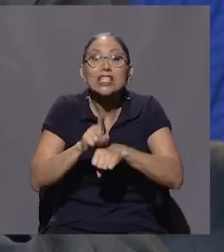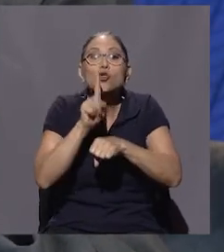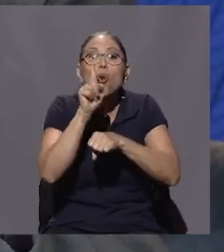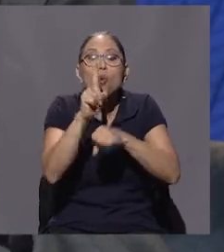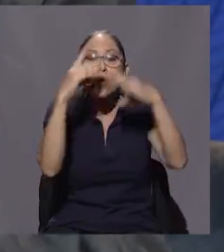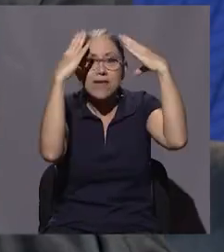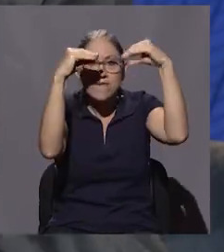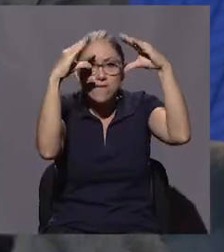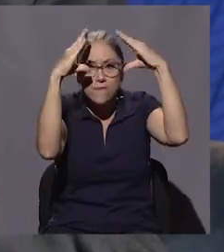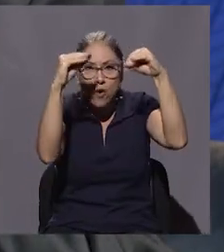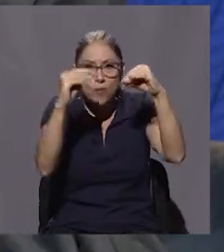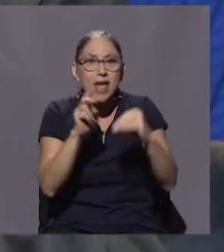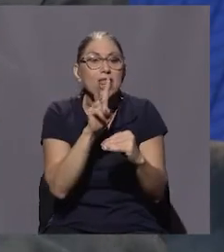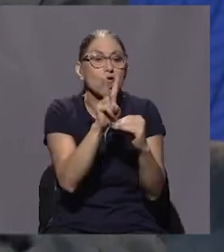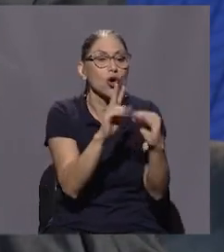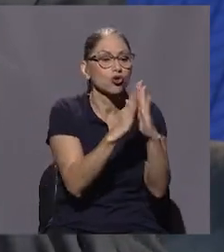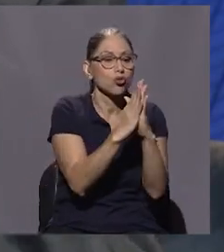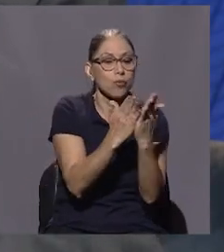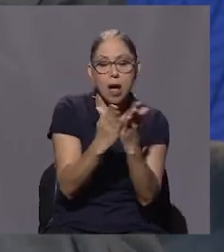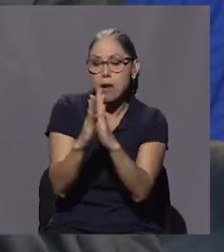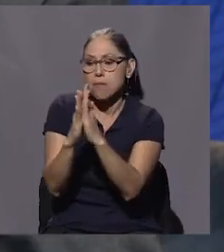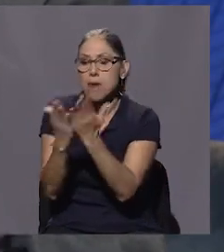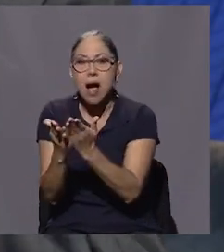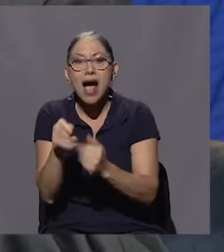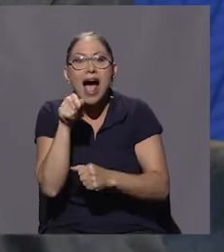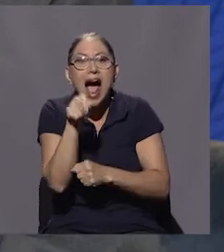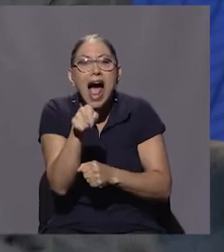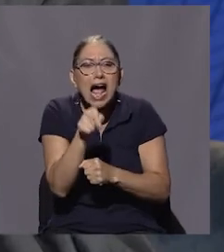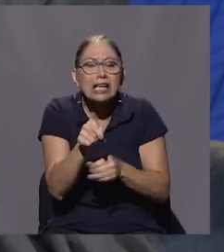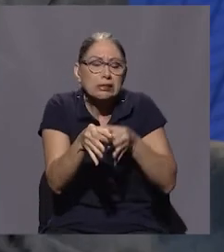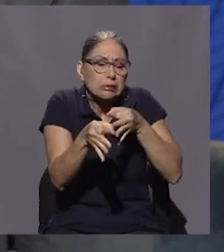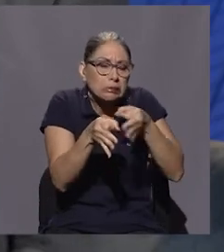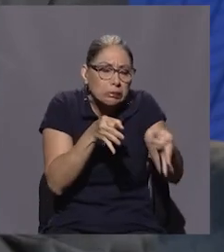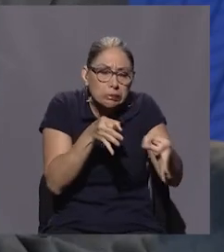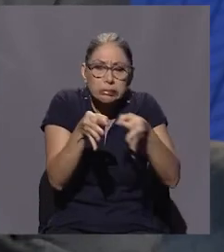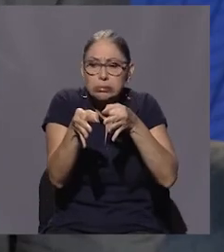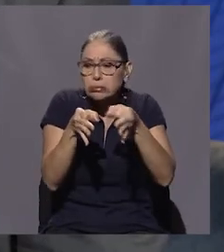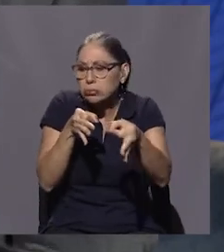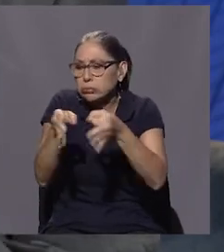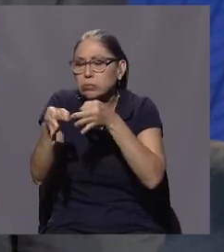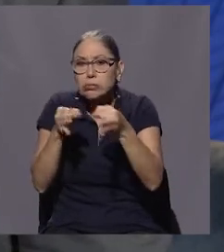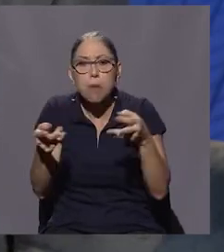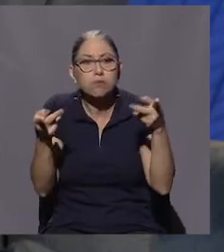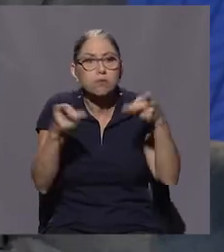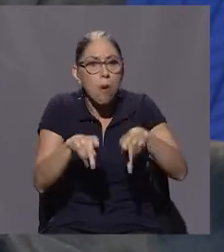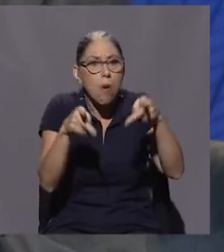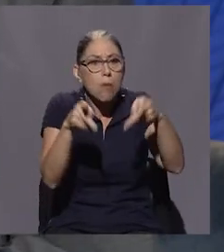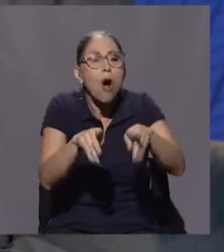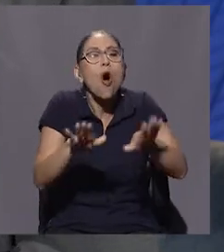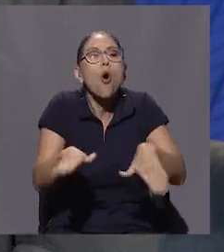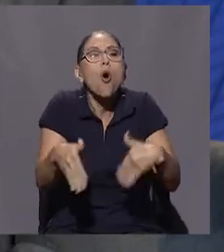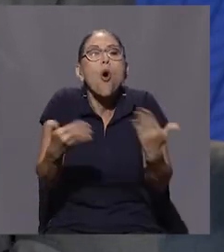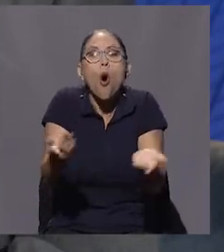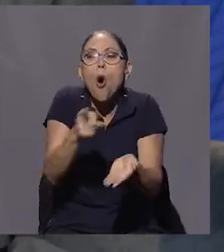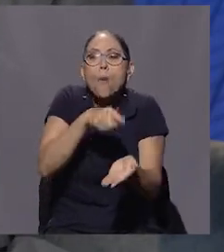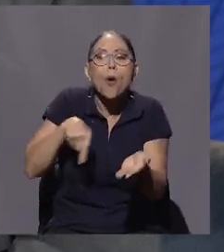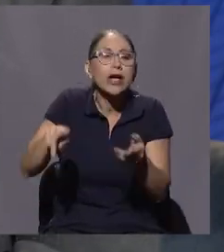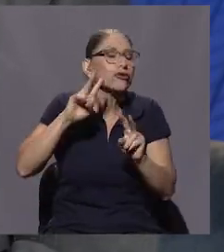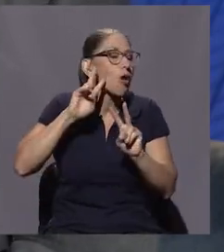tomos, donde analiza cada uno de los casos y señala las maneras en que evadieron